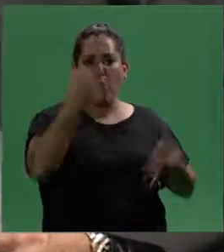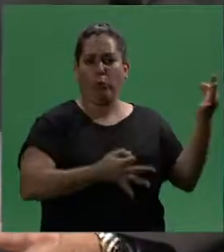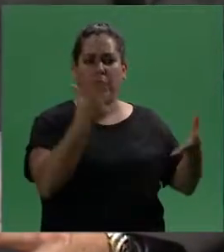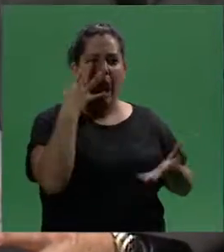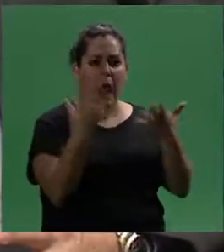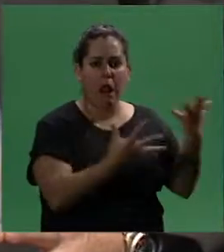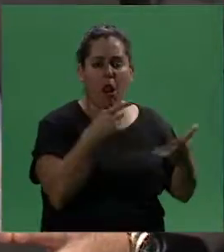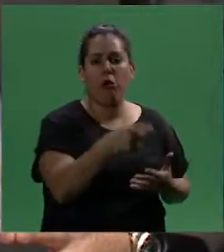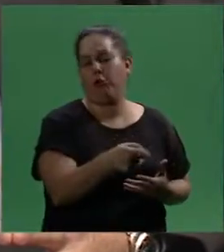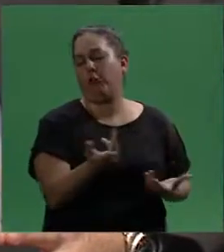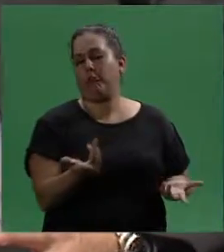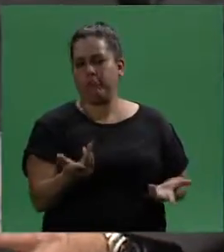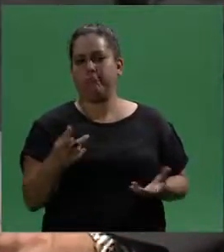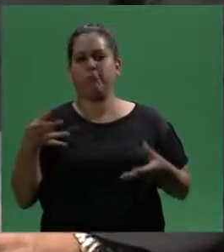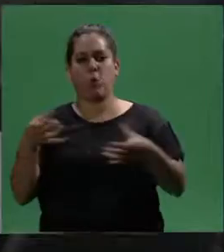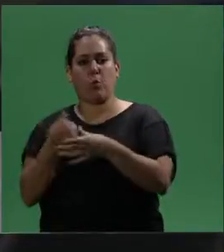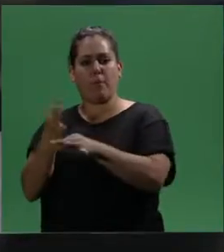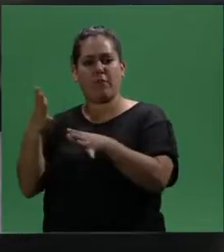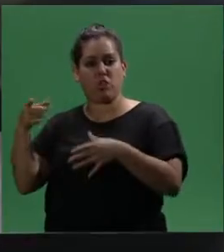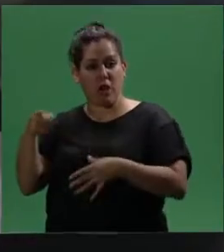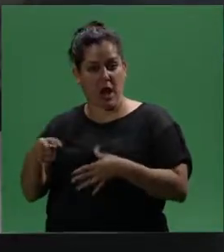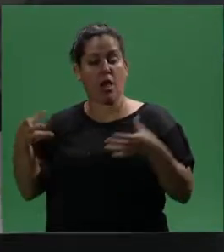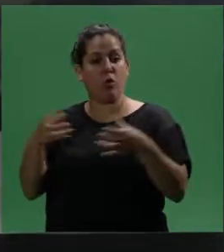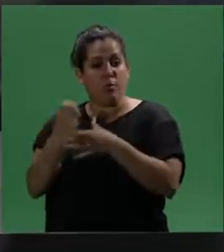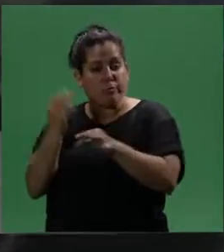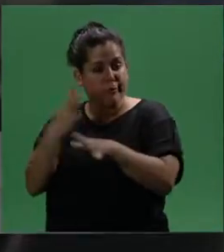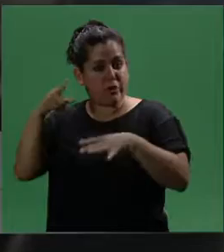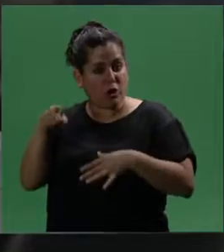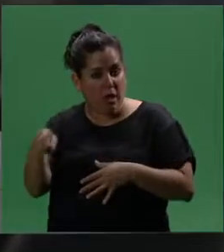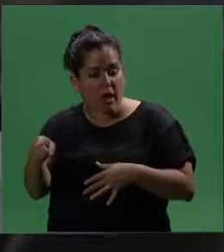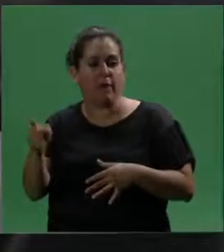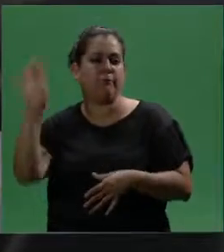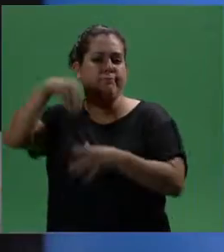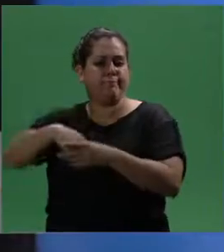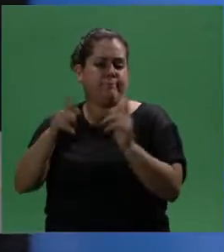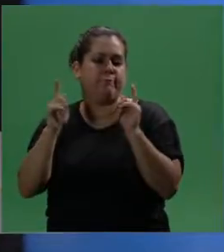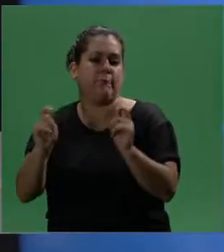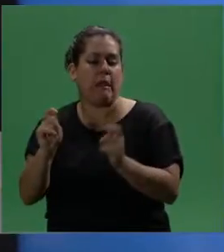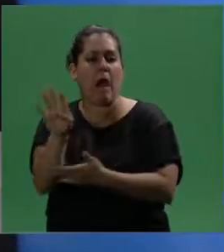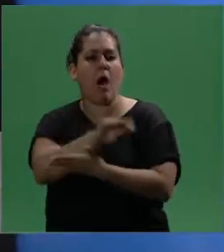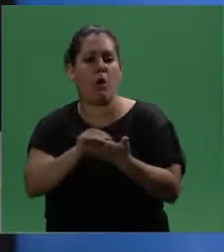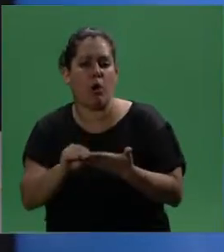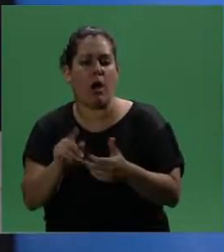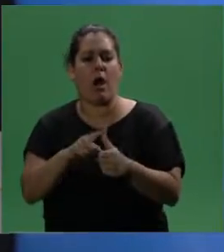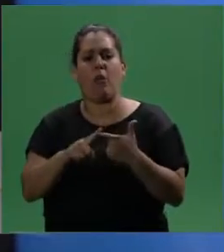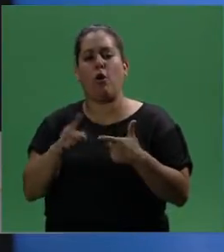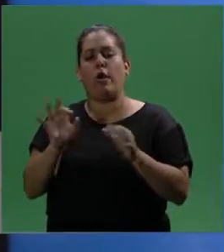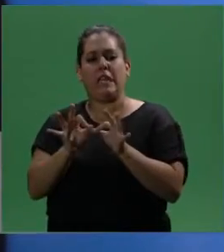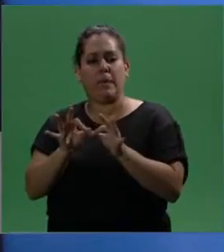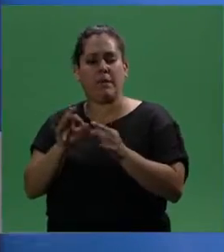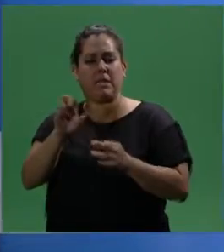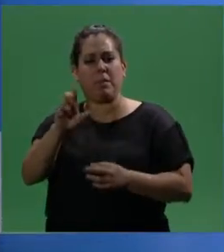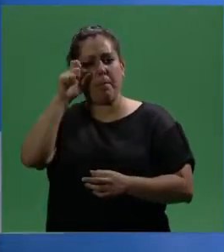vínculo con la justicia desde cualquier rol. A través del equipo interdisciplinario, está integrado por abogados,